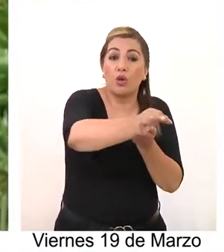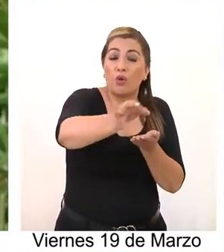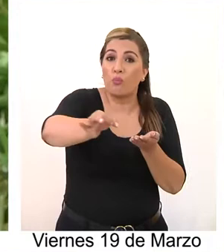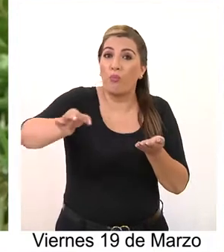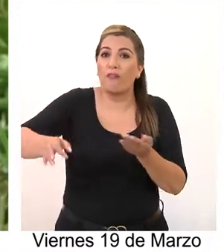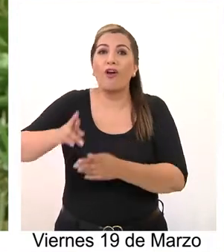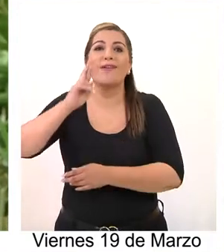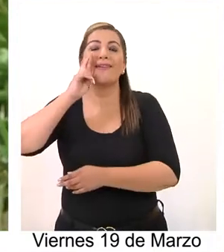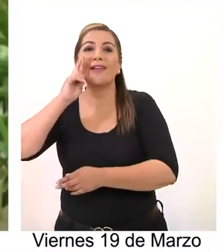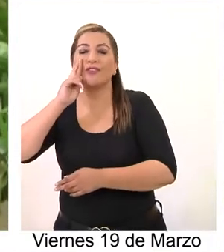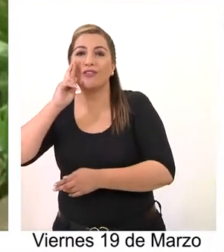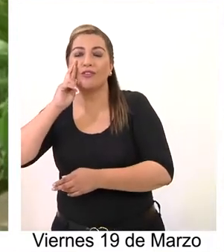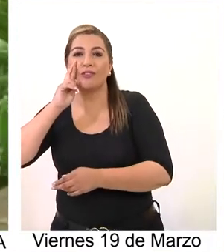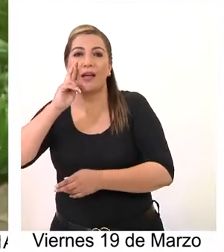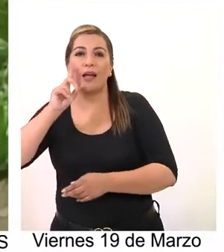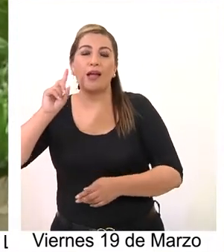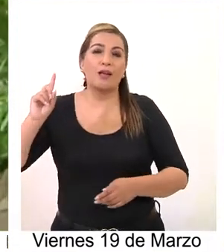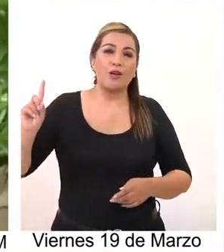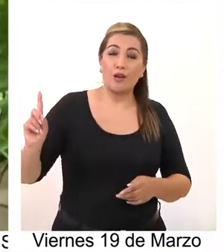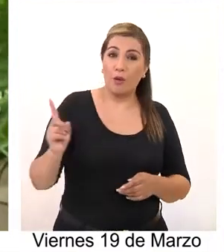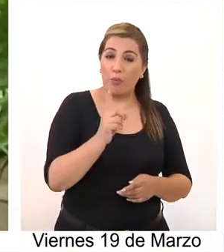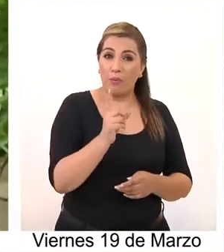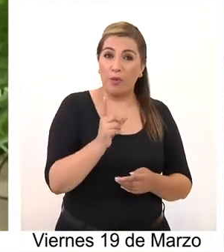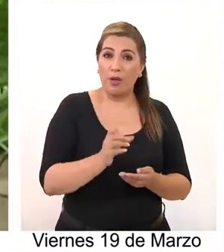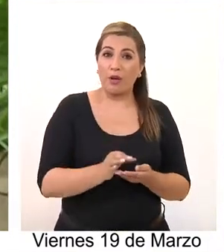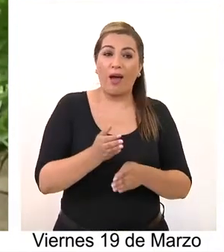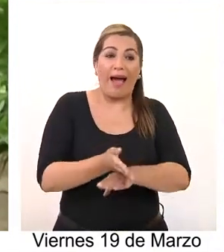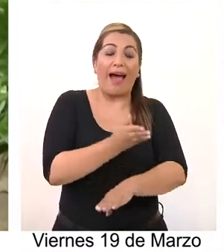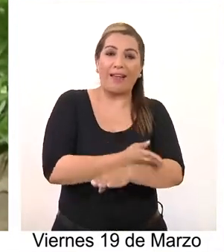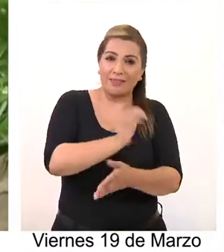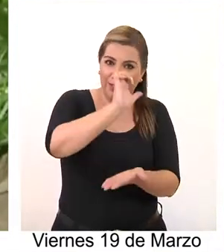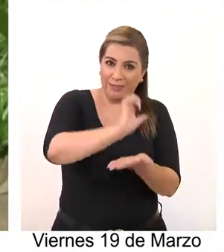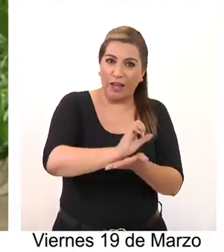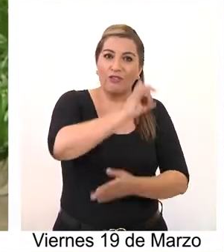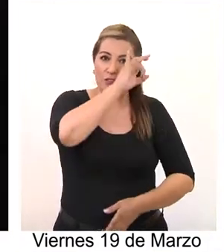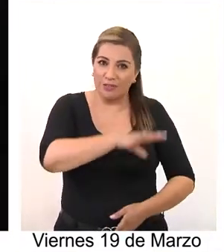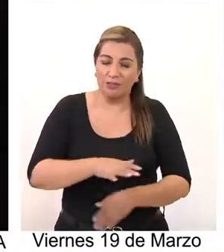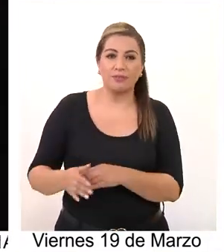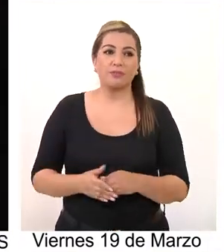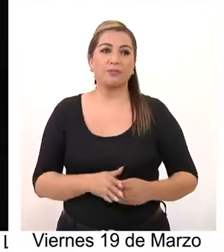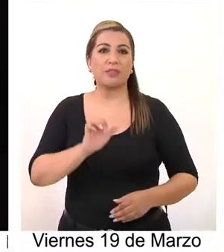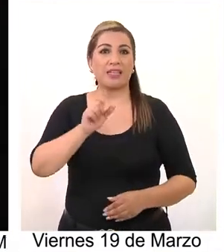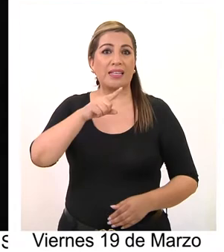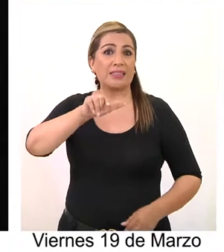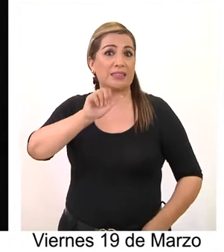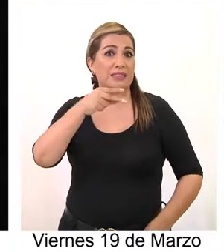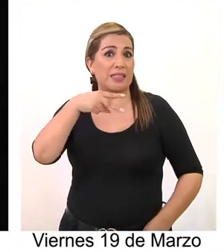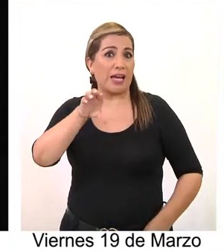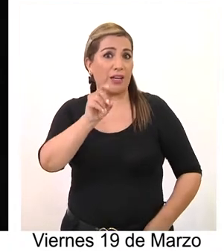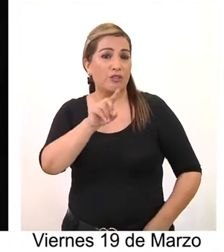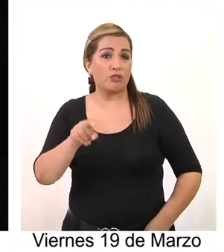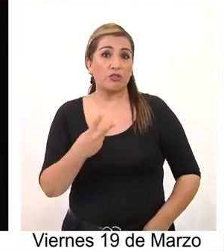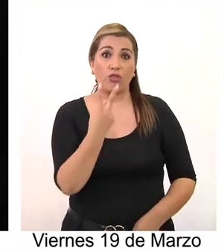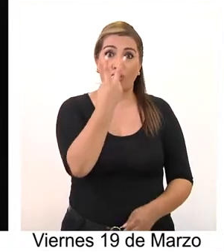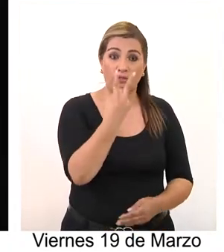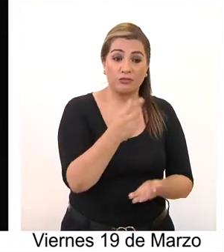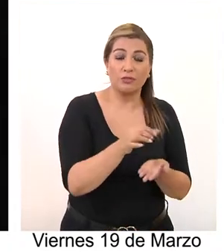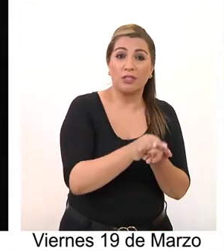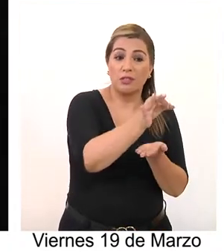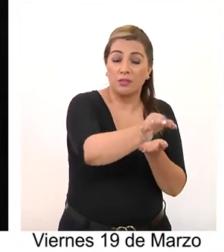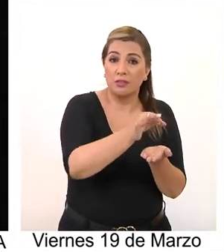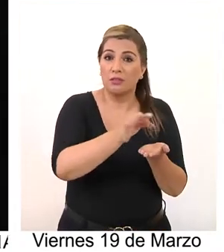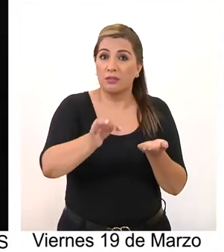pluripueblos que se reconozca, ¿no es cierto?, a las primeras naciones preexistentes al Estado de Chile. De estos escaños reservados,